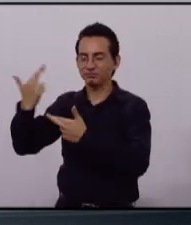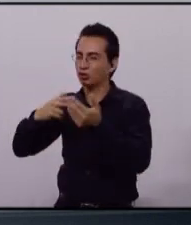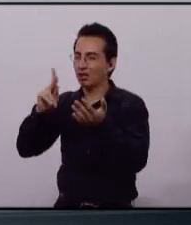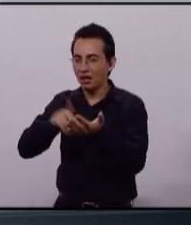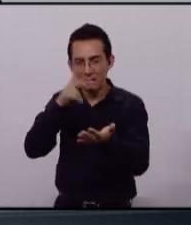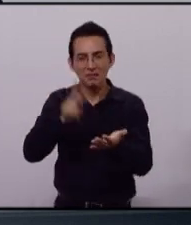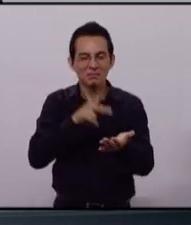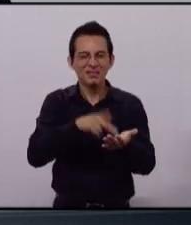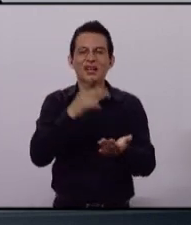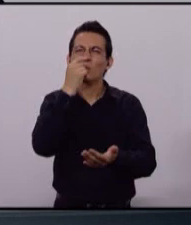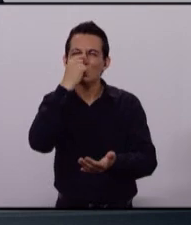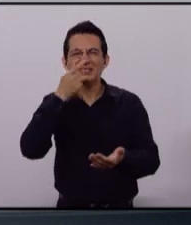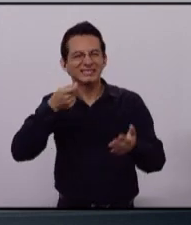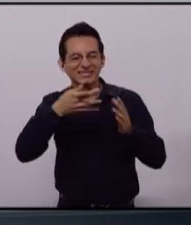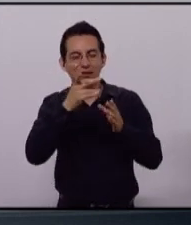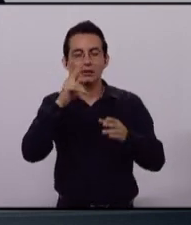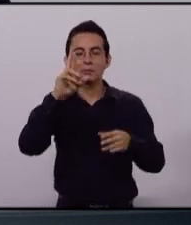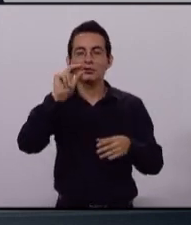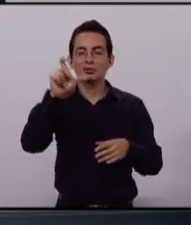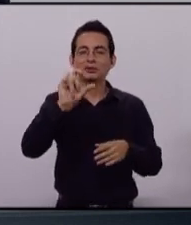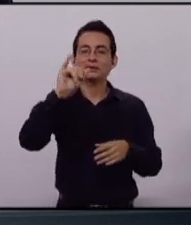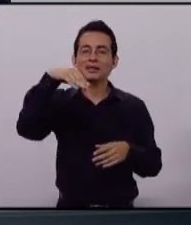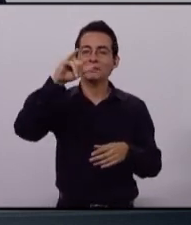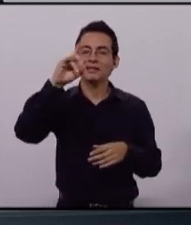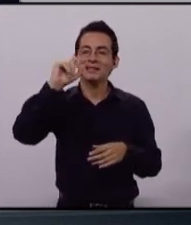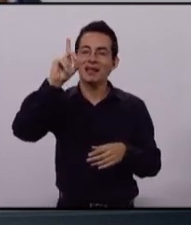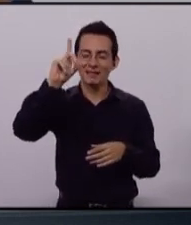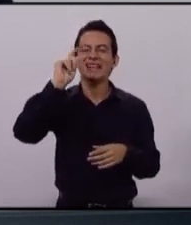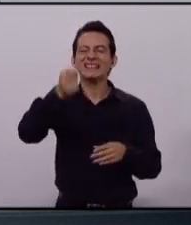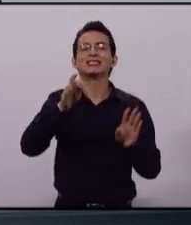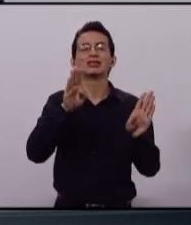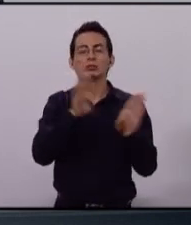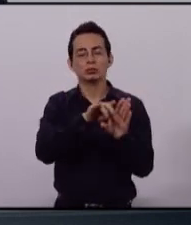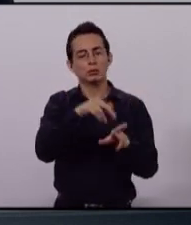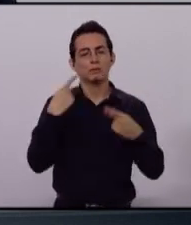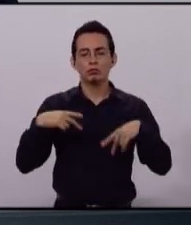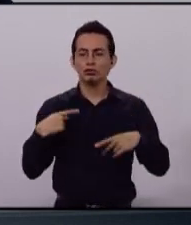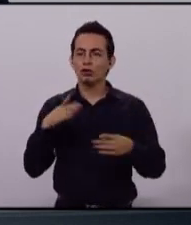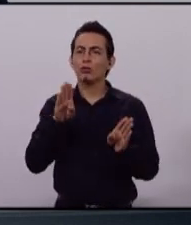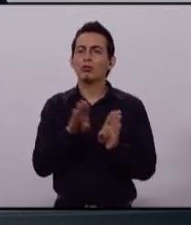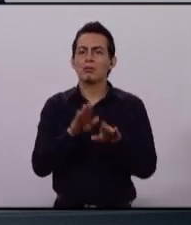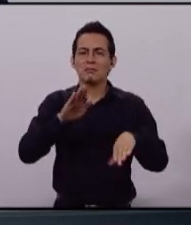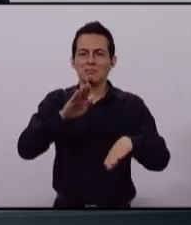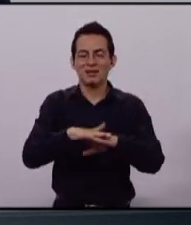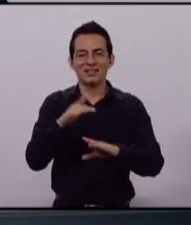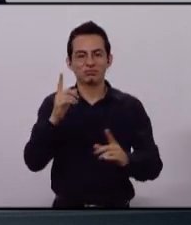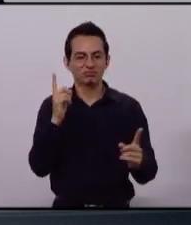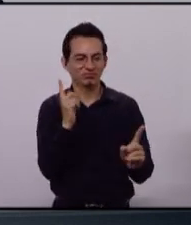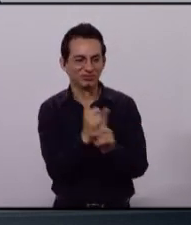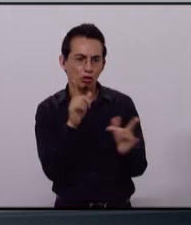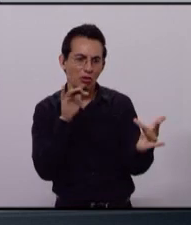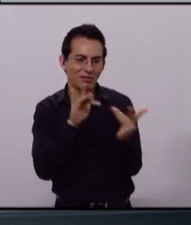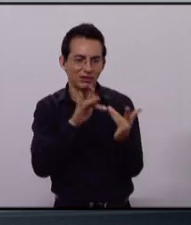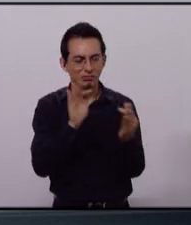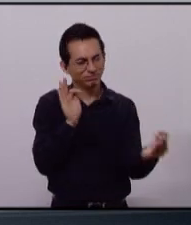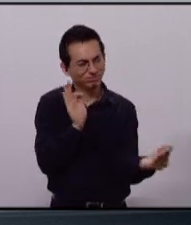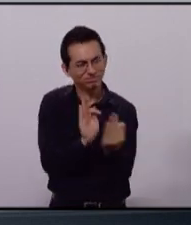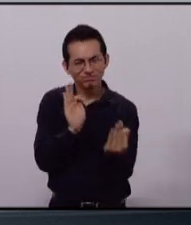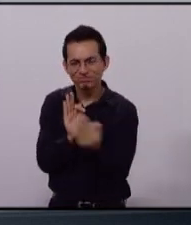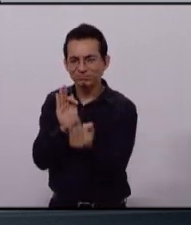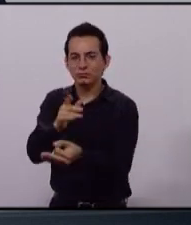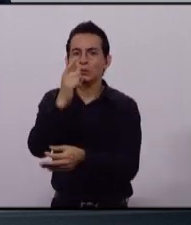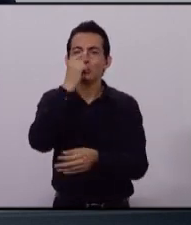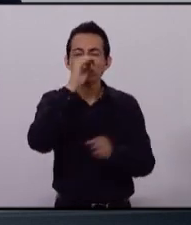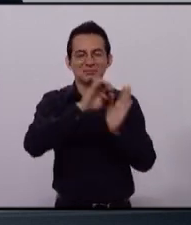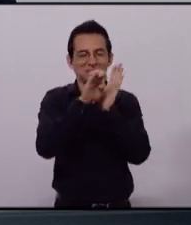de policía de barrio. Aquel policía que conocía a los vecinos y a los comerciantes de una zona. Aquel policía que tú,